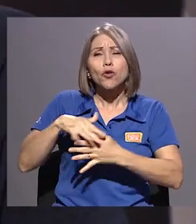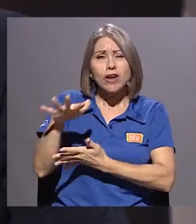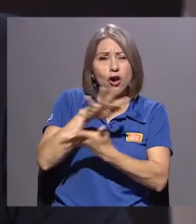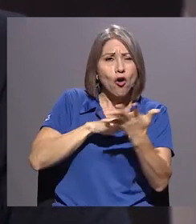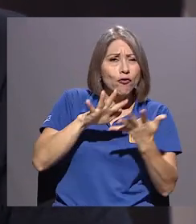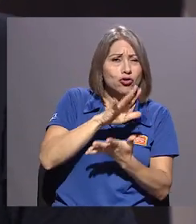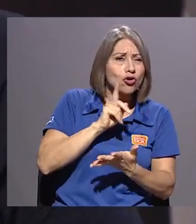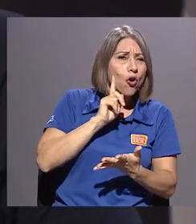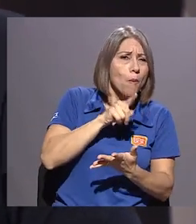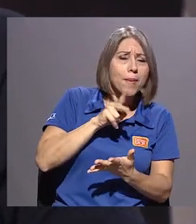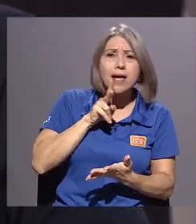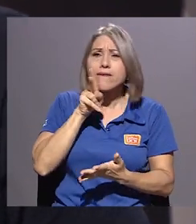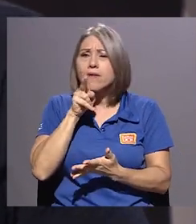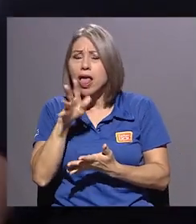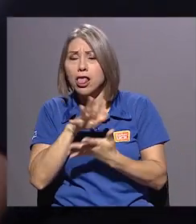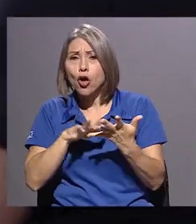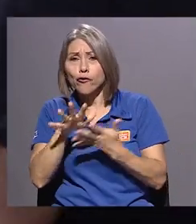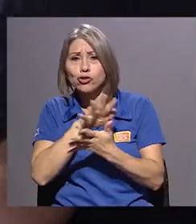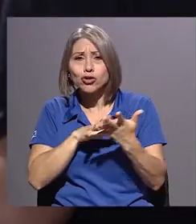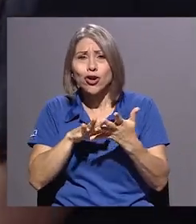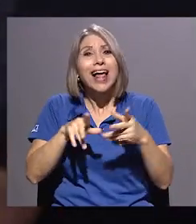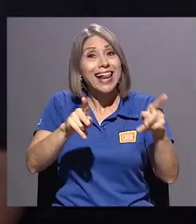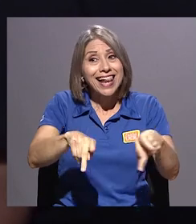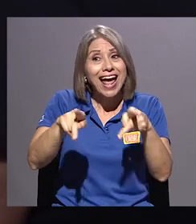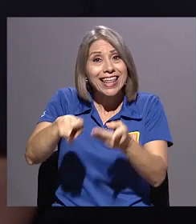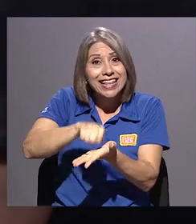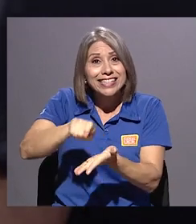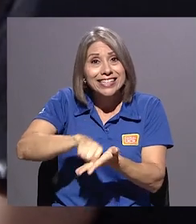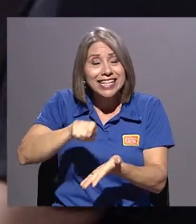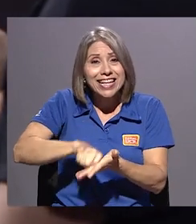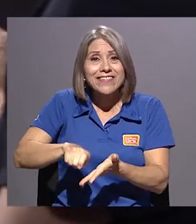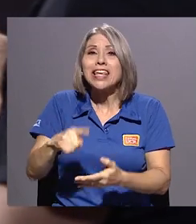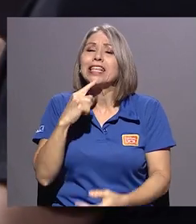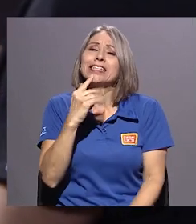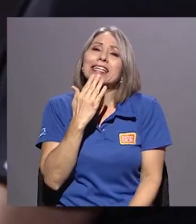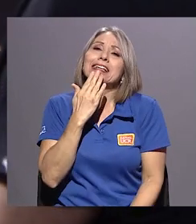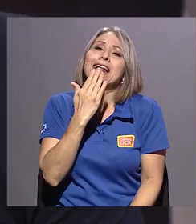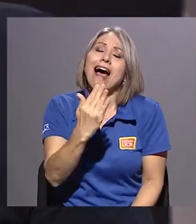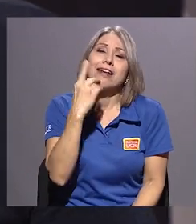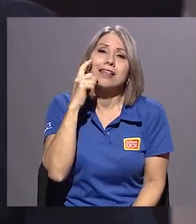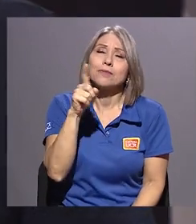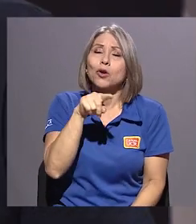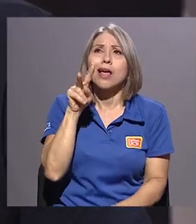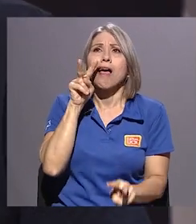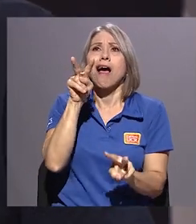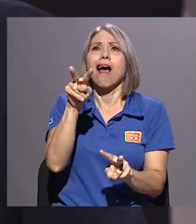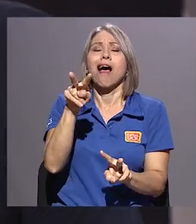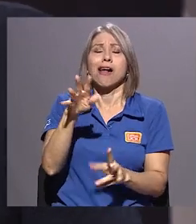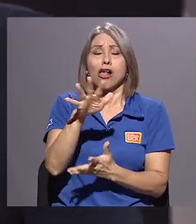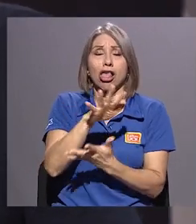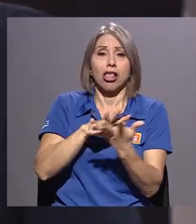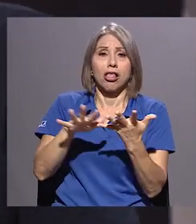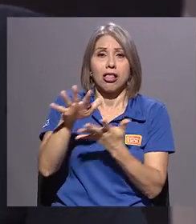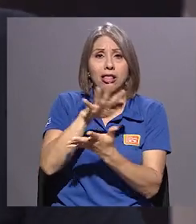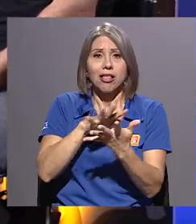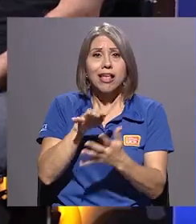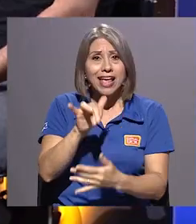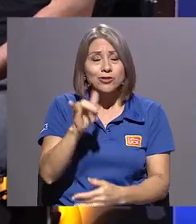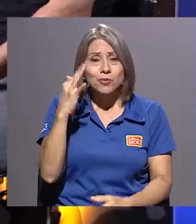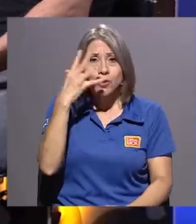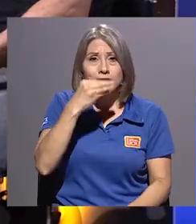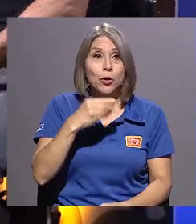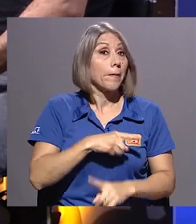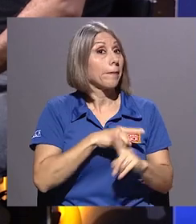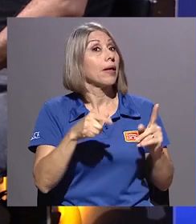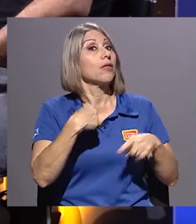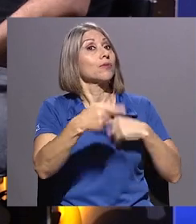que los... Que la ofrecen. ...haber sido confundida. Y eso es bonito, digamos. Siempre y cuando al final